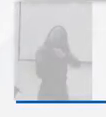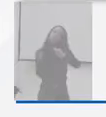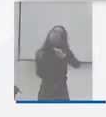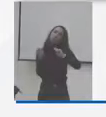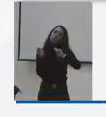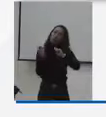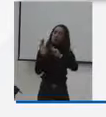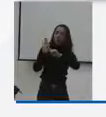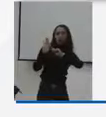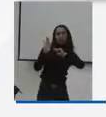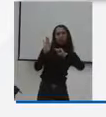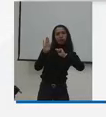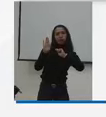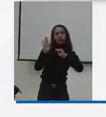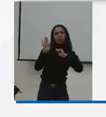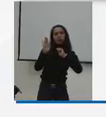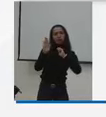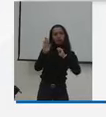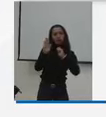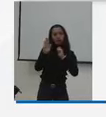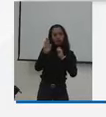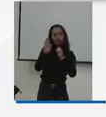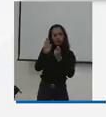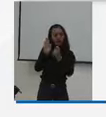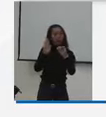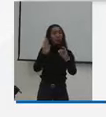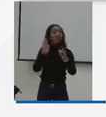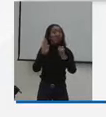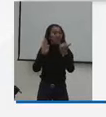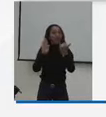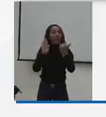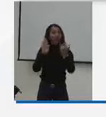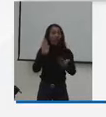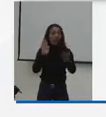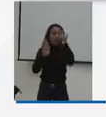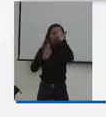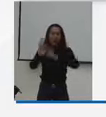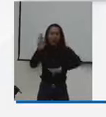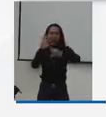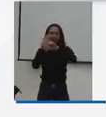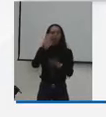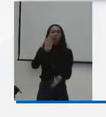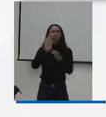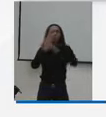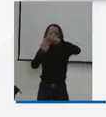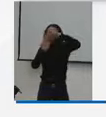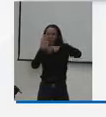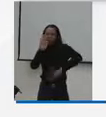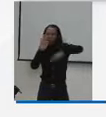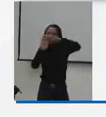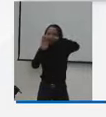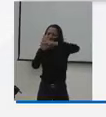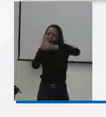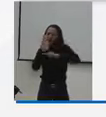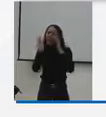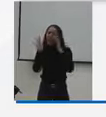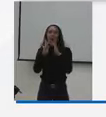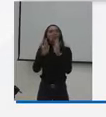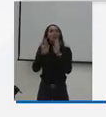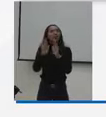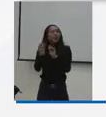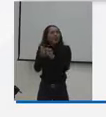el contenido de este compendio de normas para regular la actividad deportiva en el país,